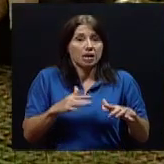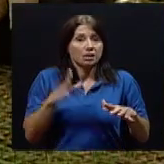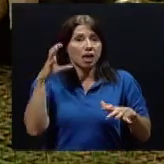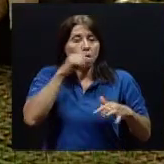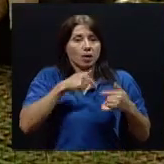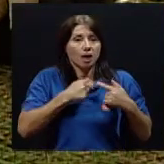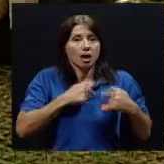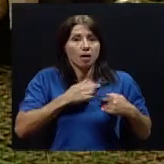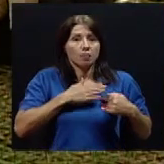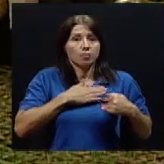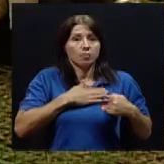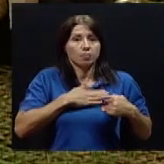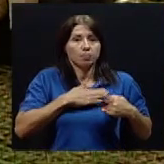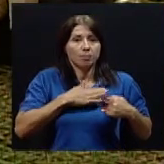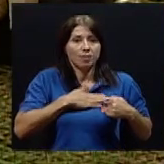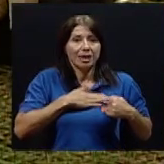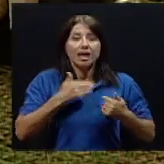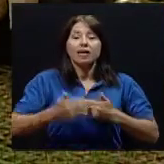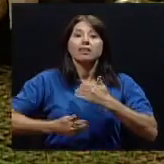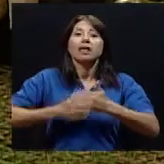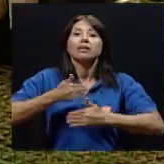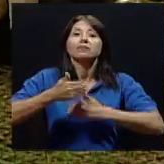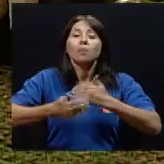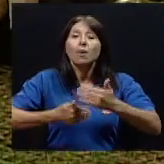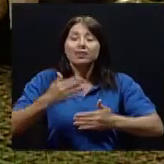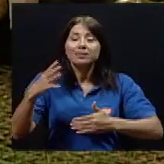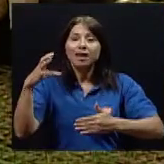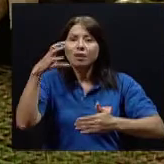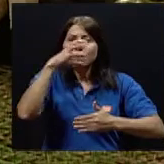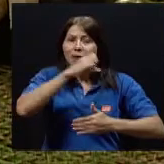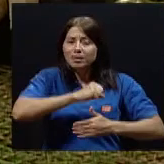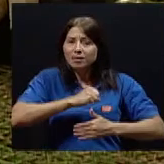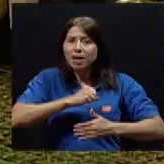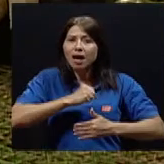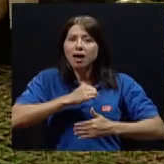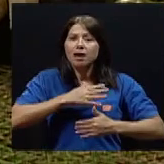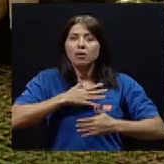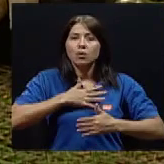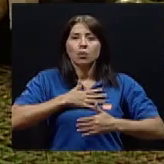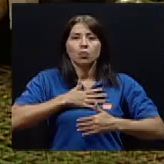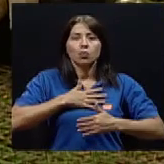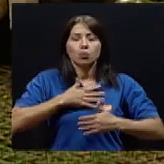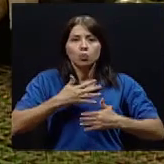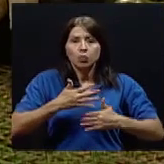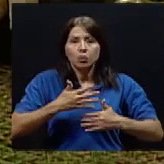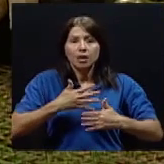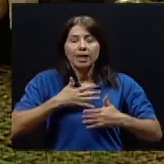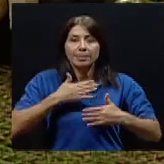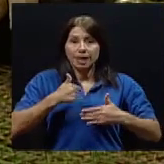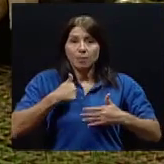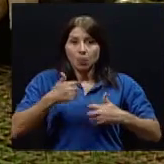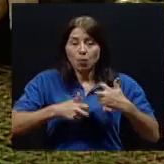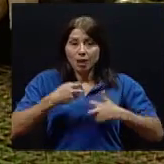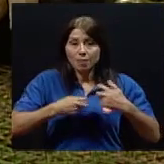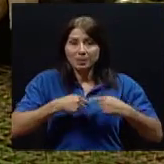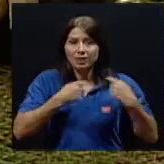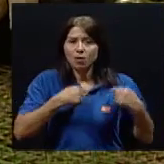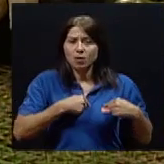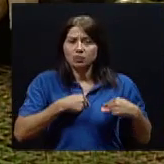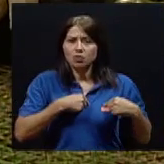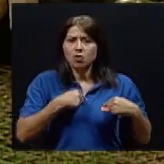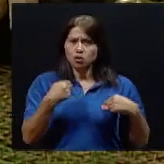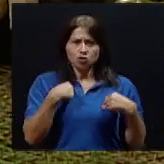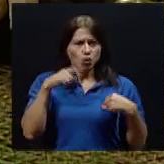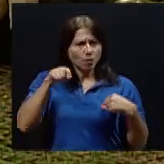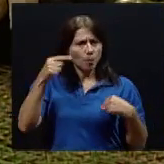y finalmente un estadio más avanzado de dilatación que lleva a disfunción significativa también cardíaca, yo tengo que tener